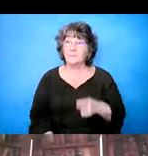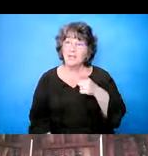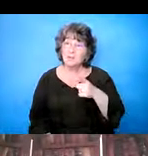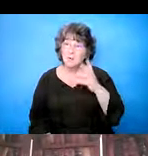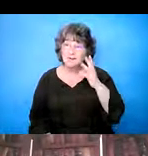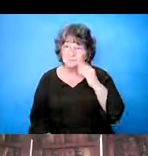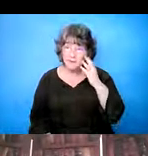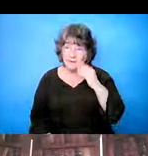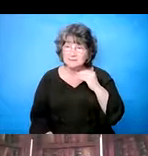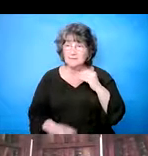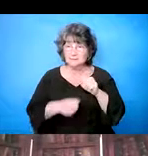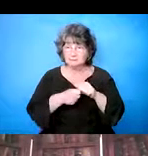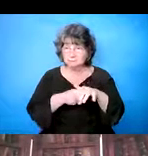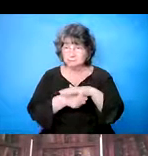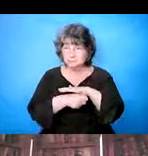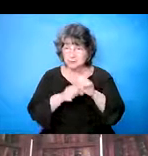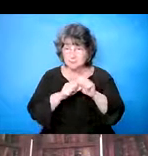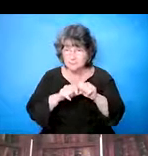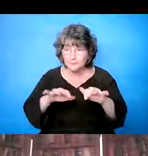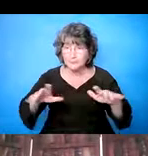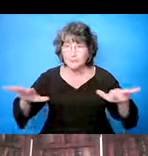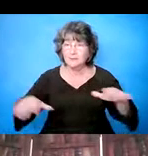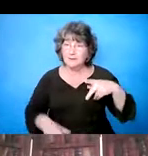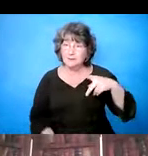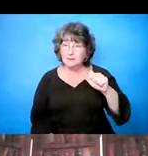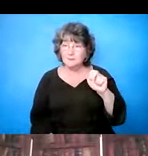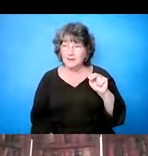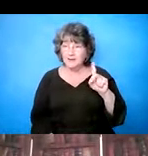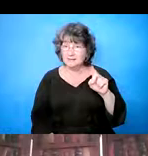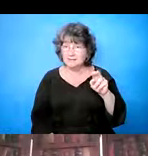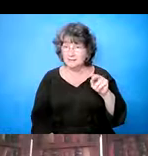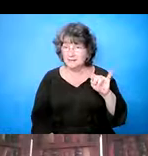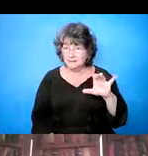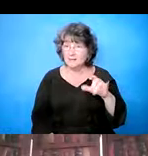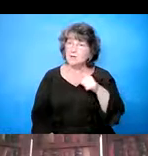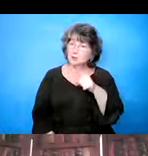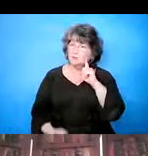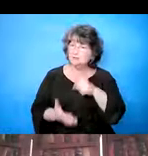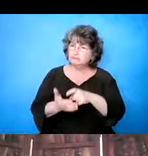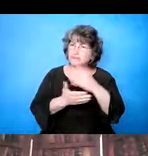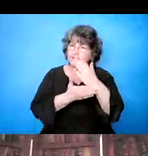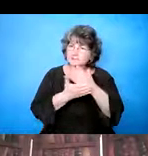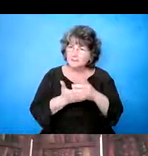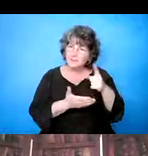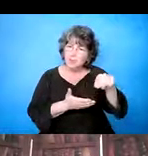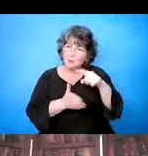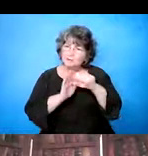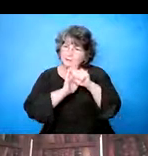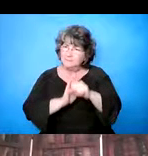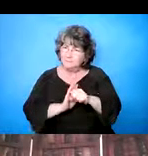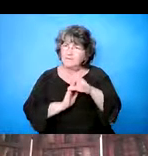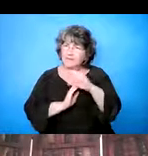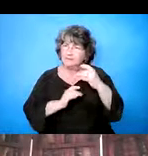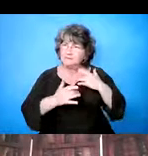Si usted ha, durante esta pandemia solo, usted es, eh, posible que ha visto estos síntomas típicos o